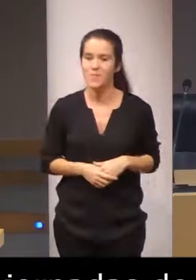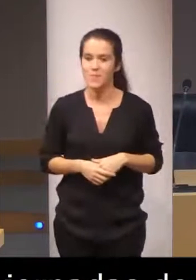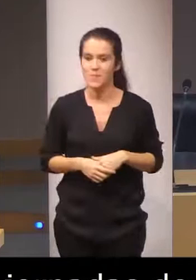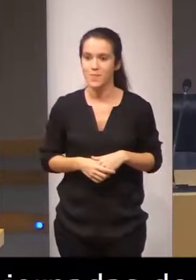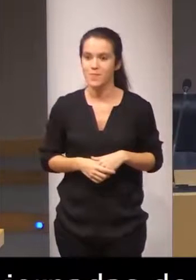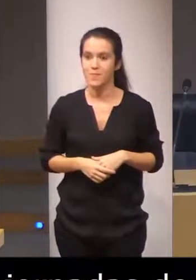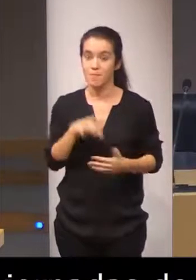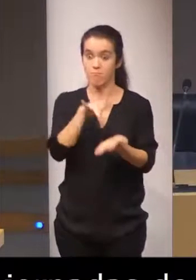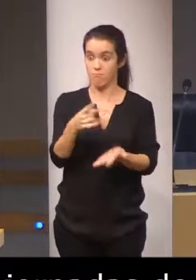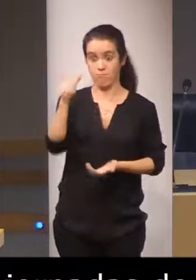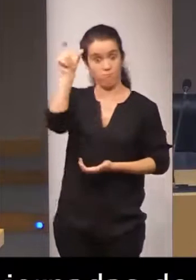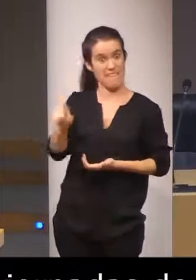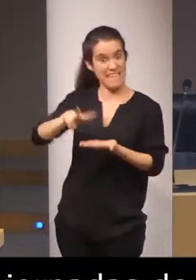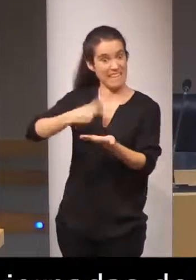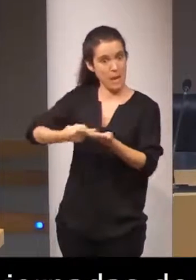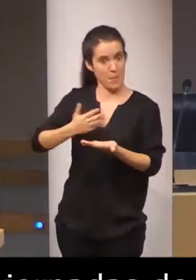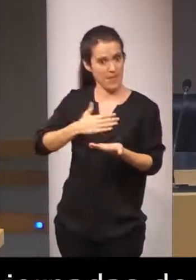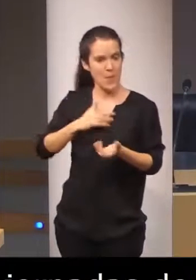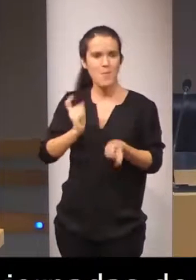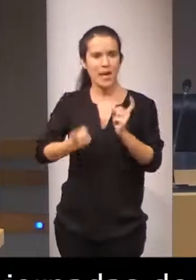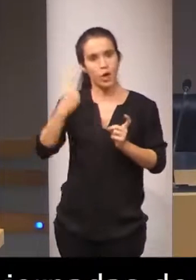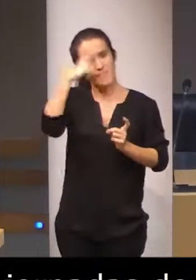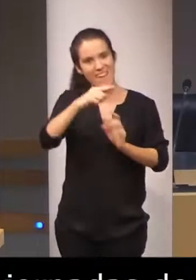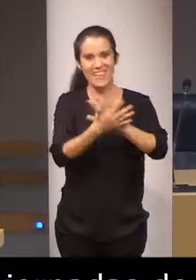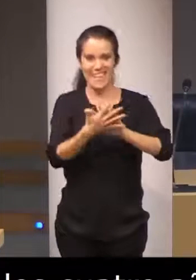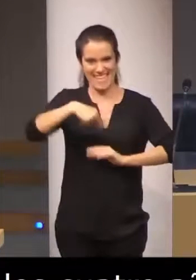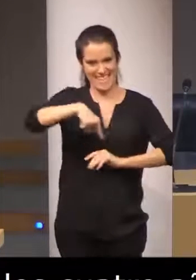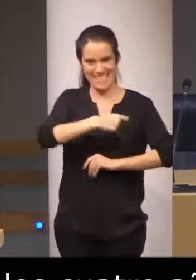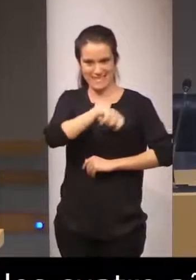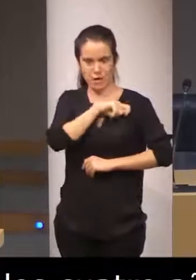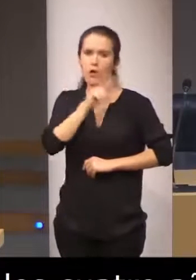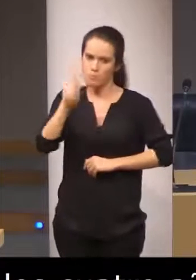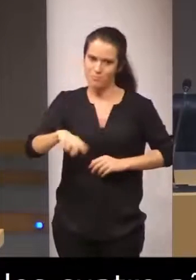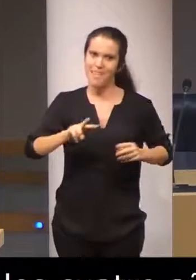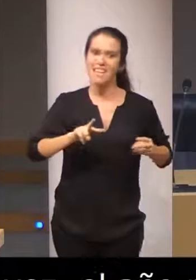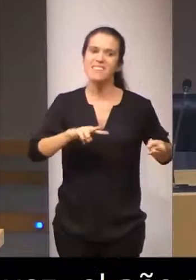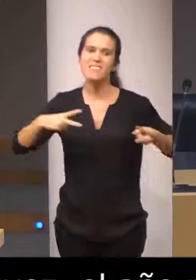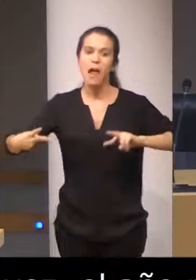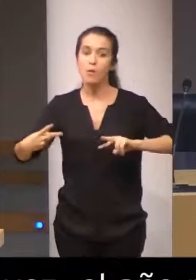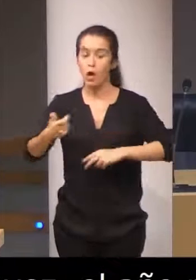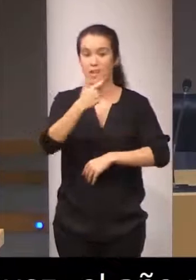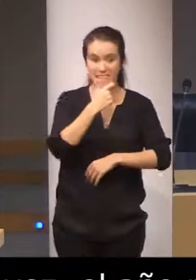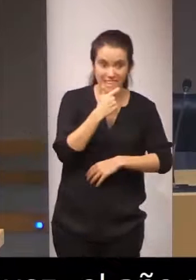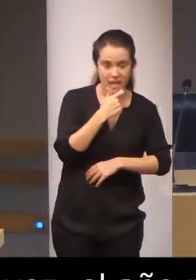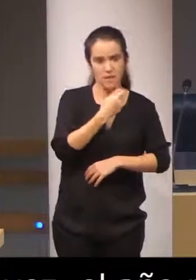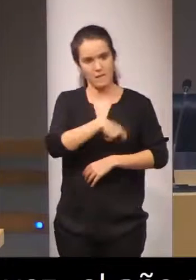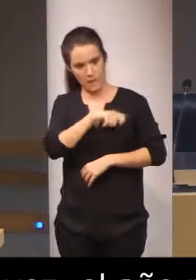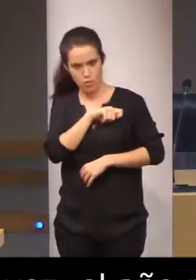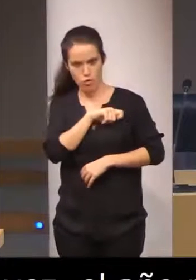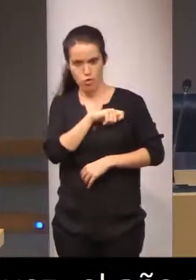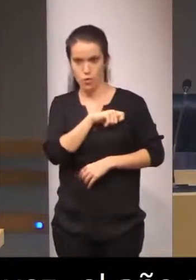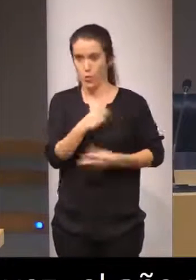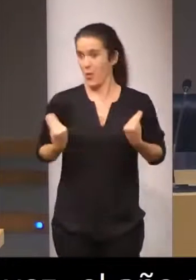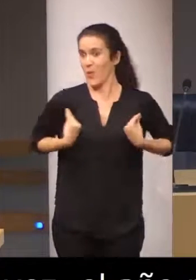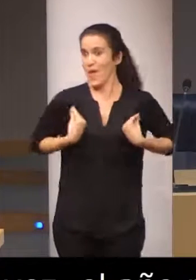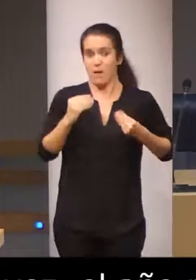intérprete mexicano que sabe lengua de señas española y es traductor de inglés a español vive en